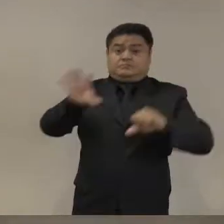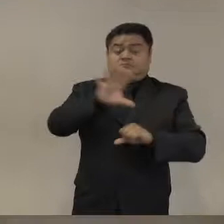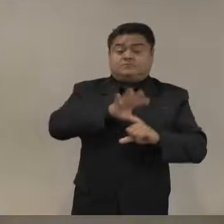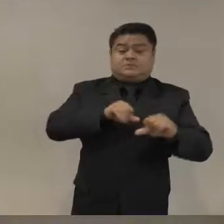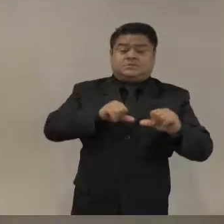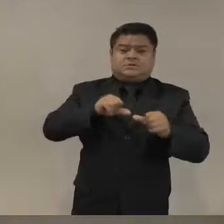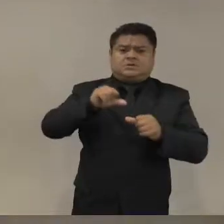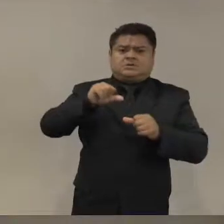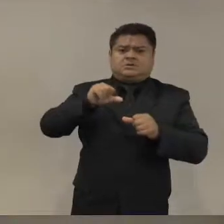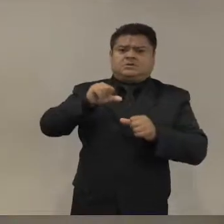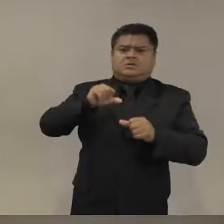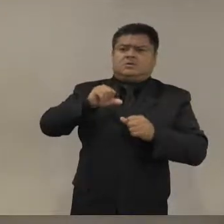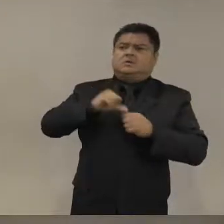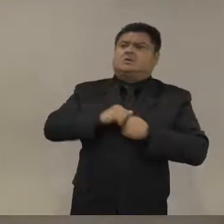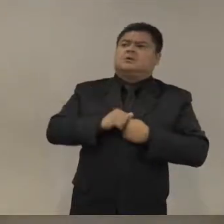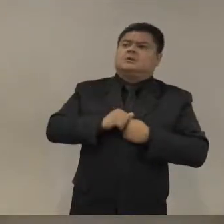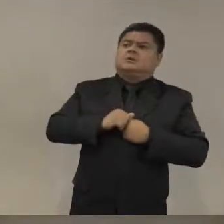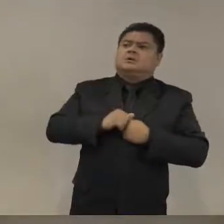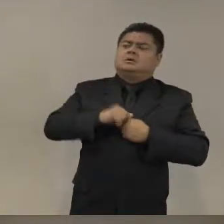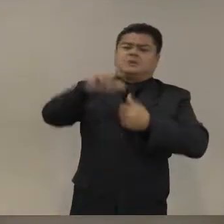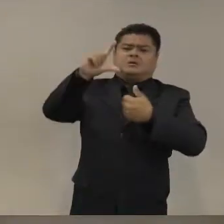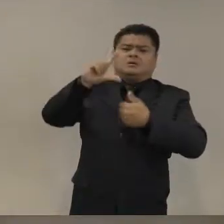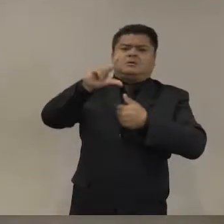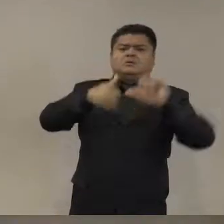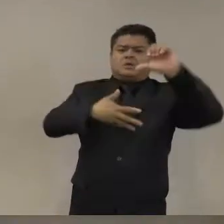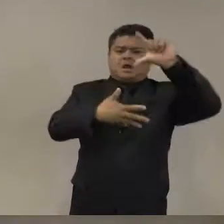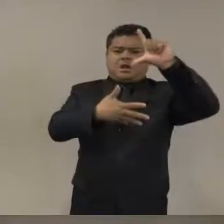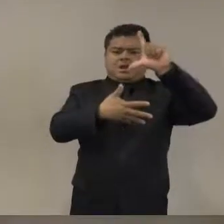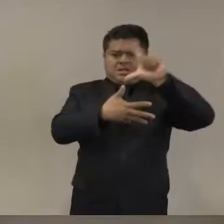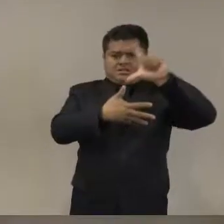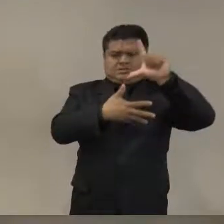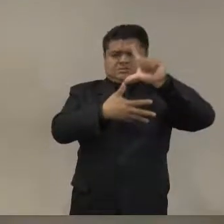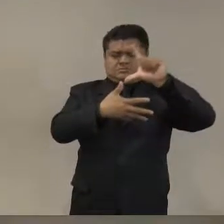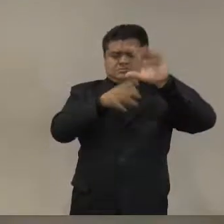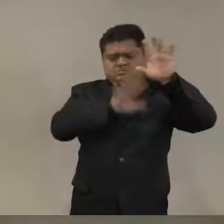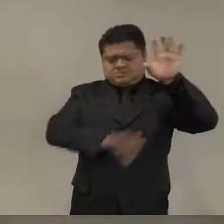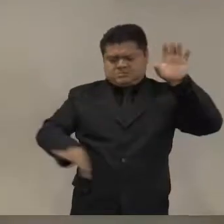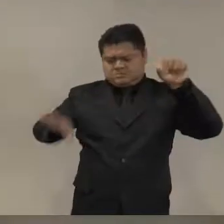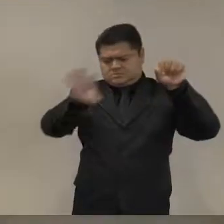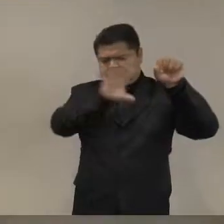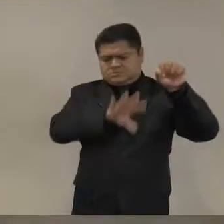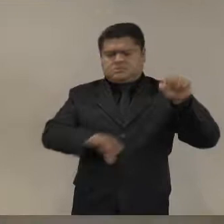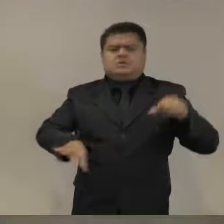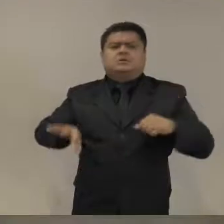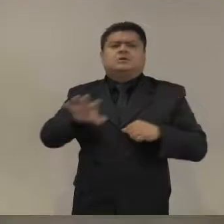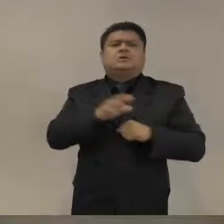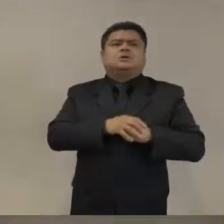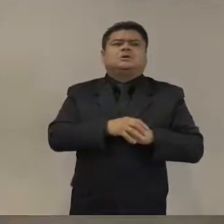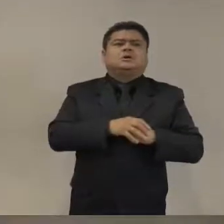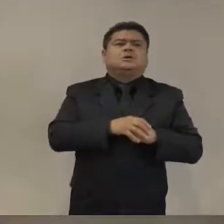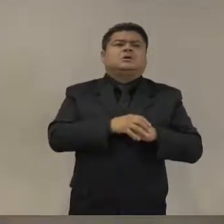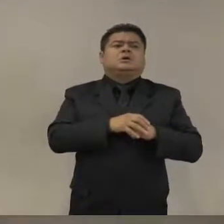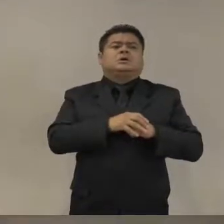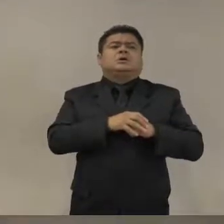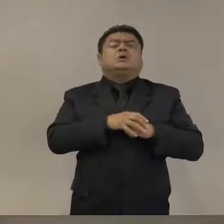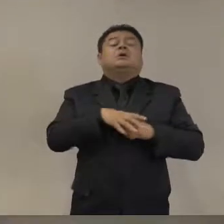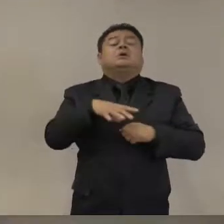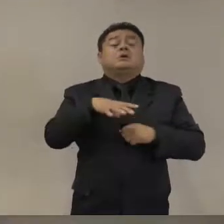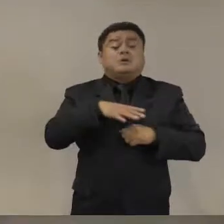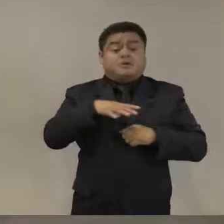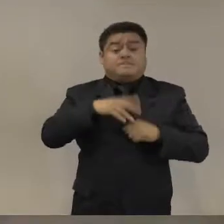misiones tradicionalmente militares que son muy urgentes, pero sí hay amenazas en seguridad muy urgentes.